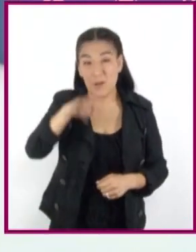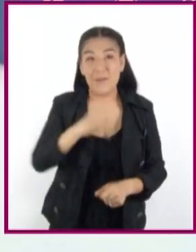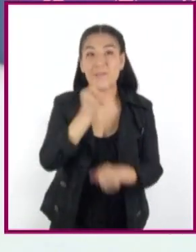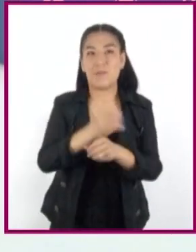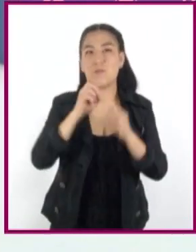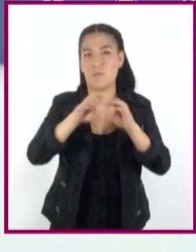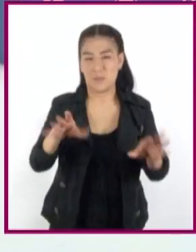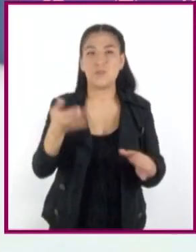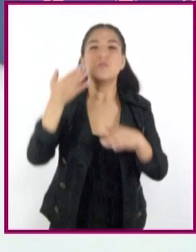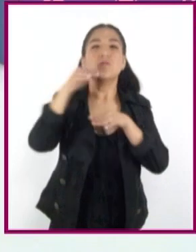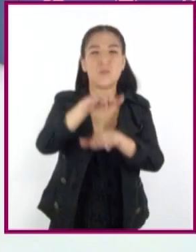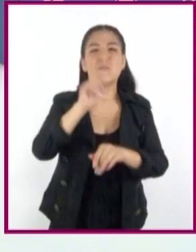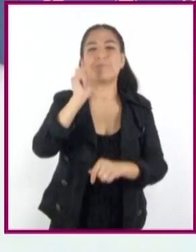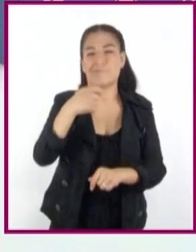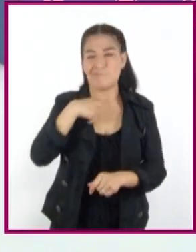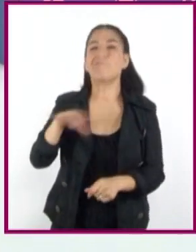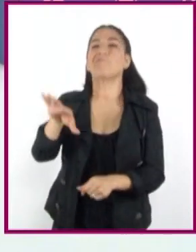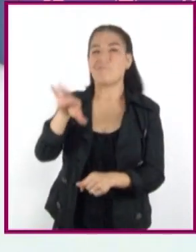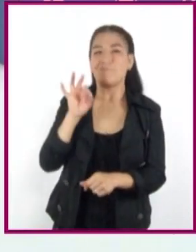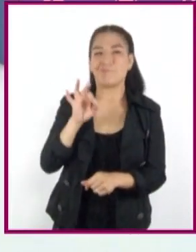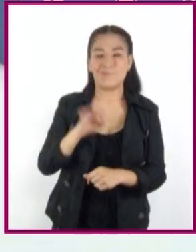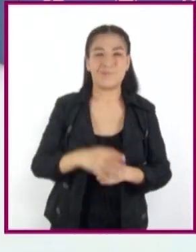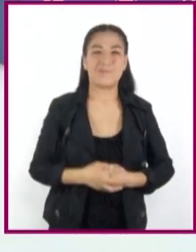al respecto, encontré lo siguiente.